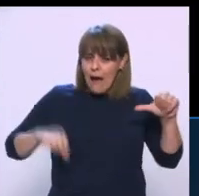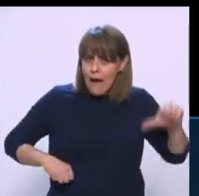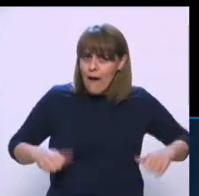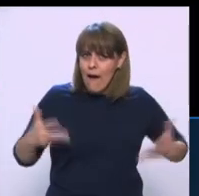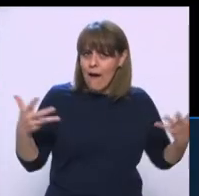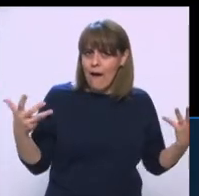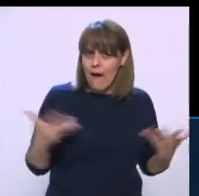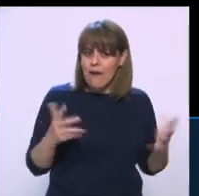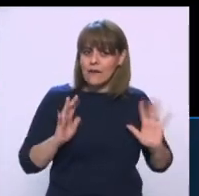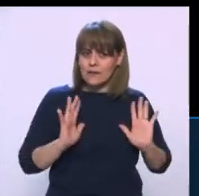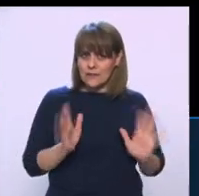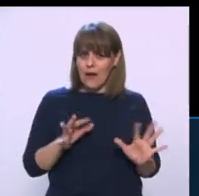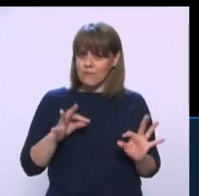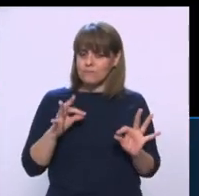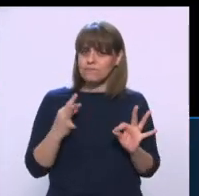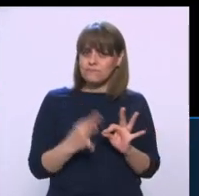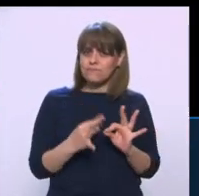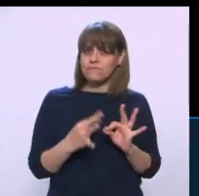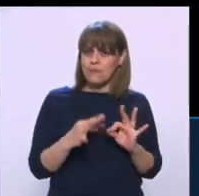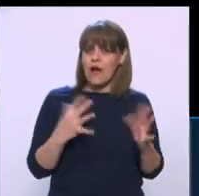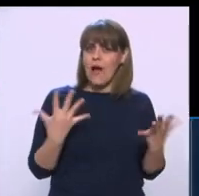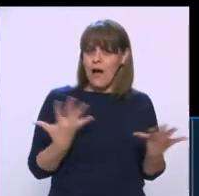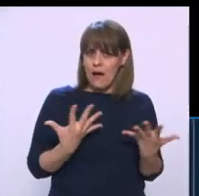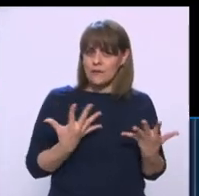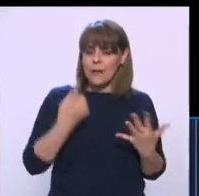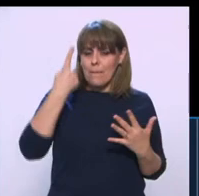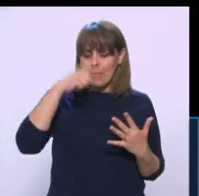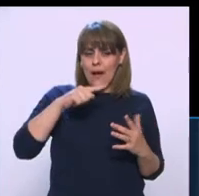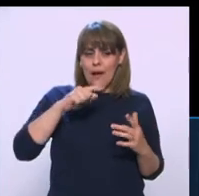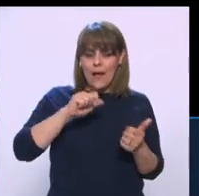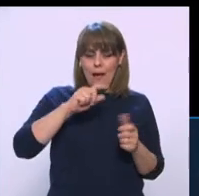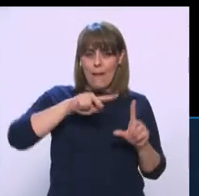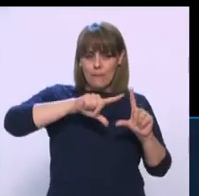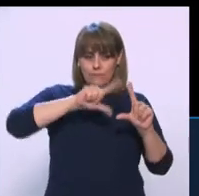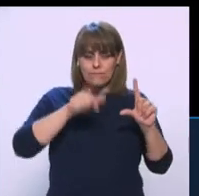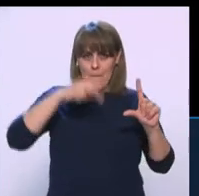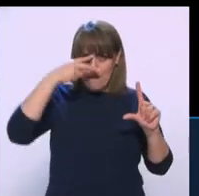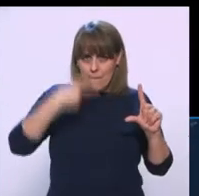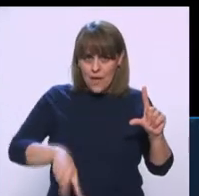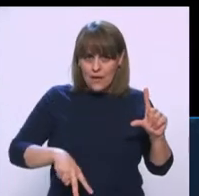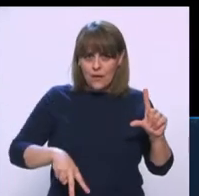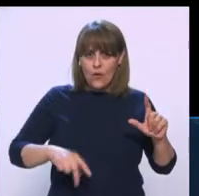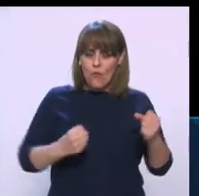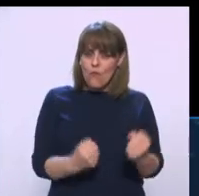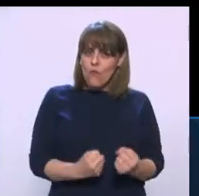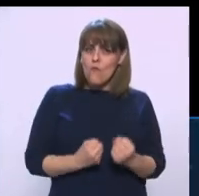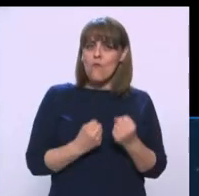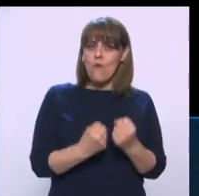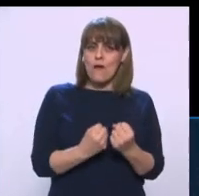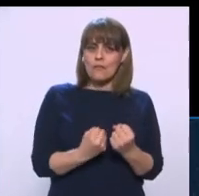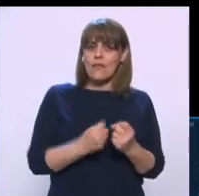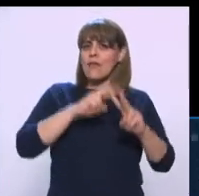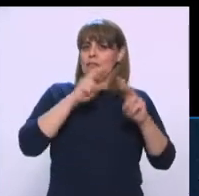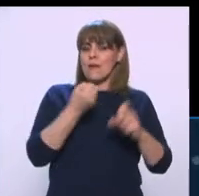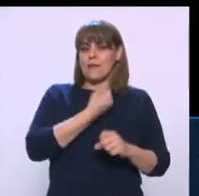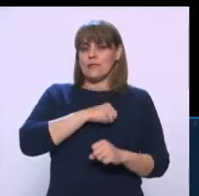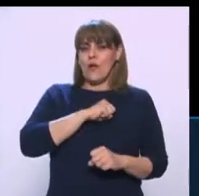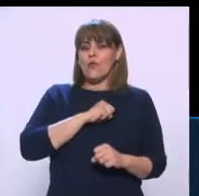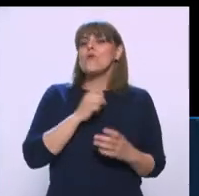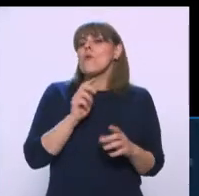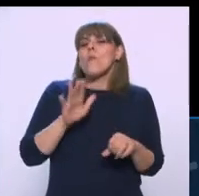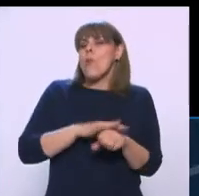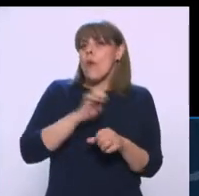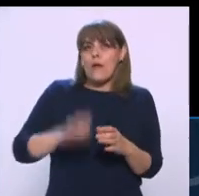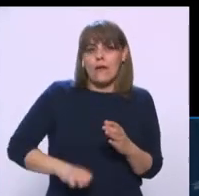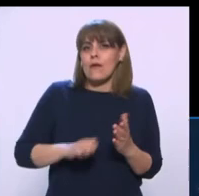medidas, se están tomando políticas para que México sea un país fuerte en materia de salud y prueba de ello está el etiquetado claro